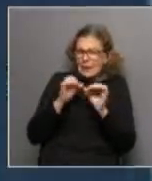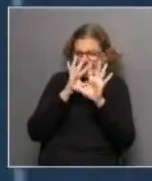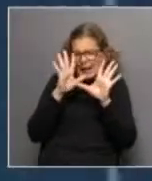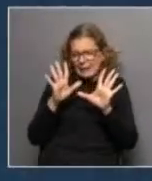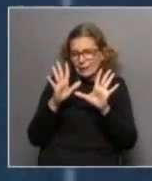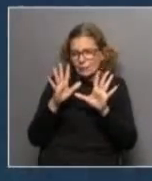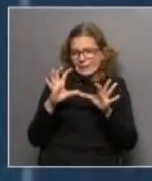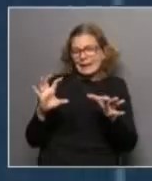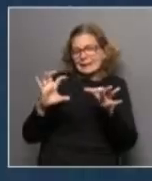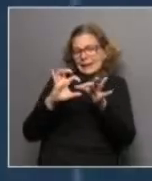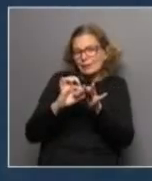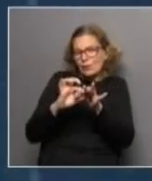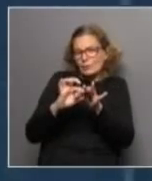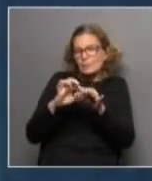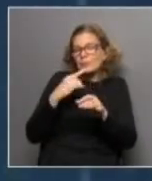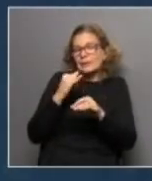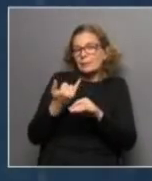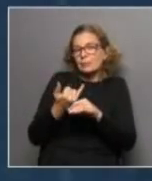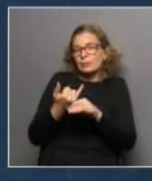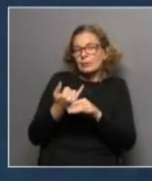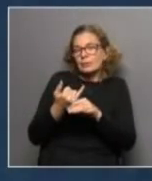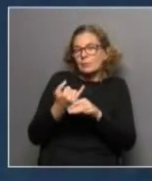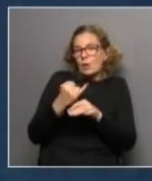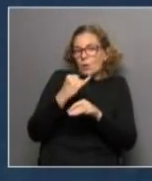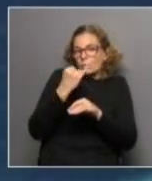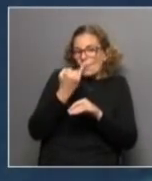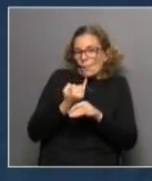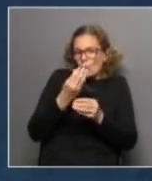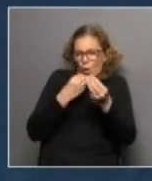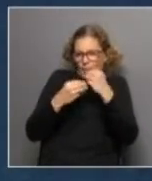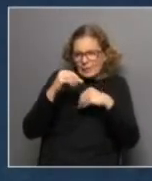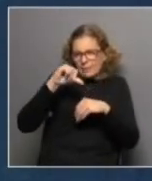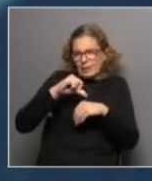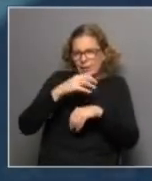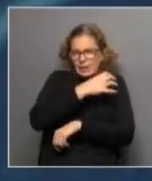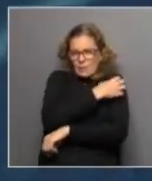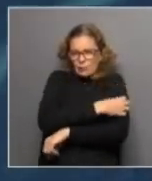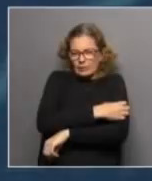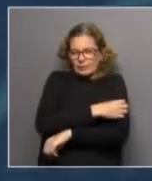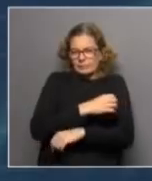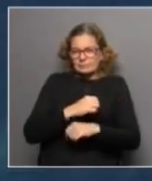¿cuál es la relación concreta entre la desnutrición o la mala alimentación y la pobreza?